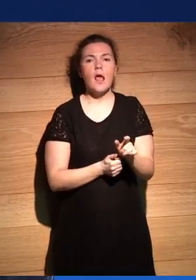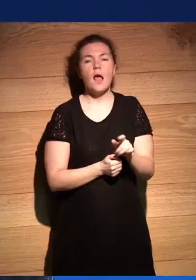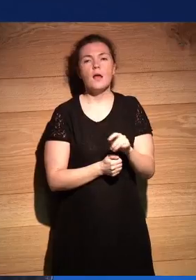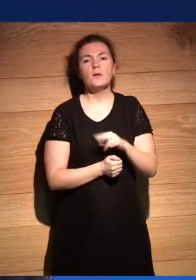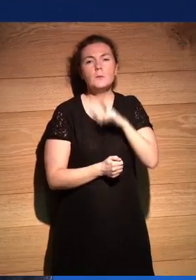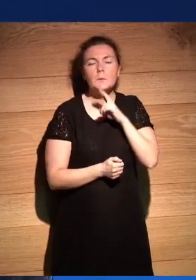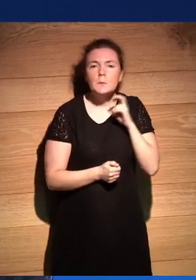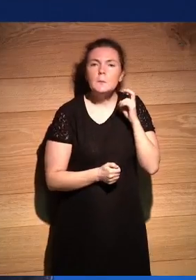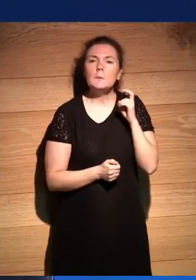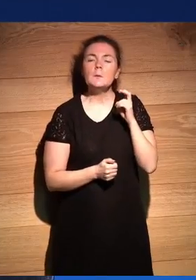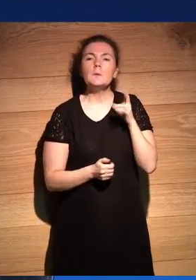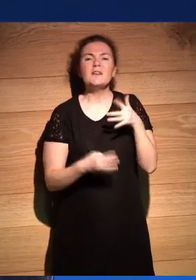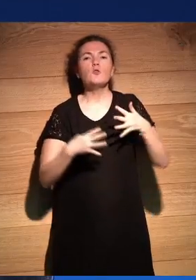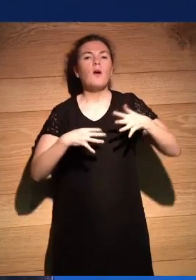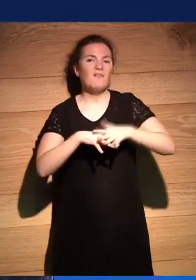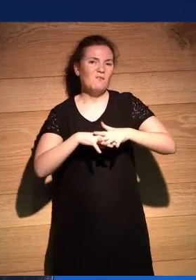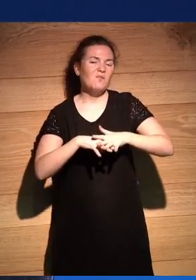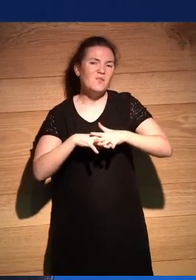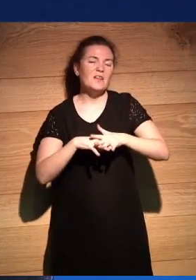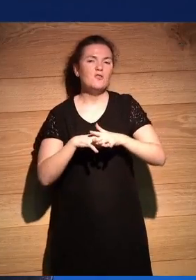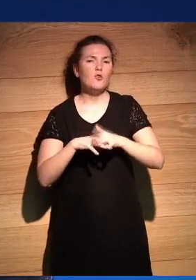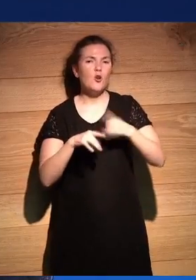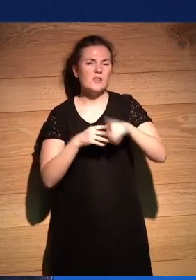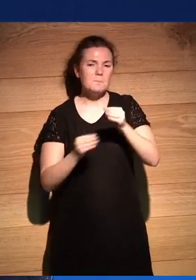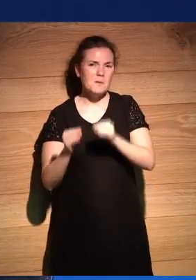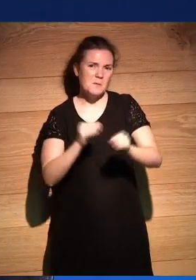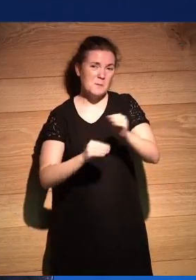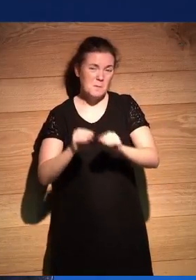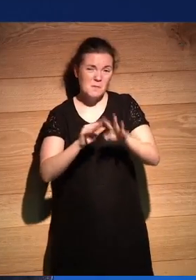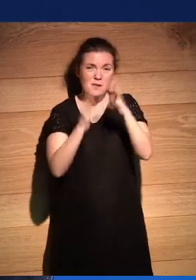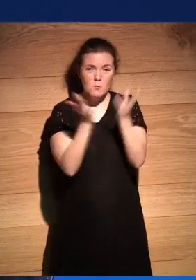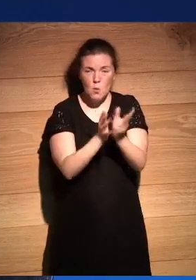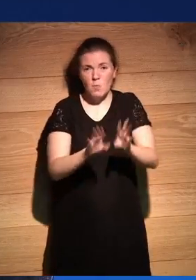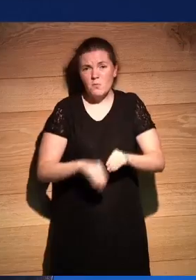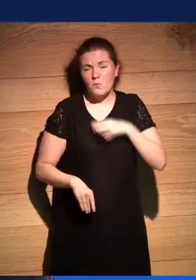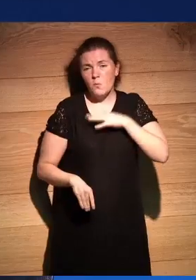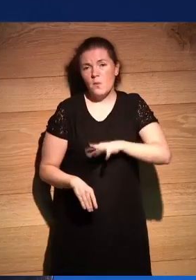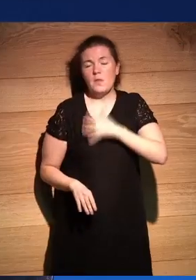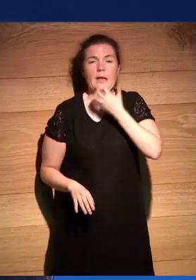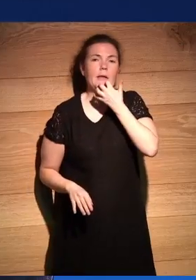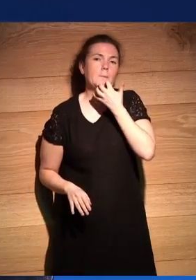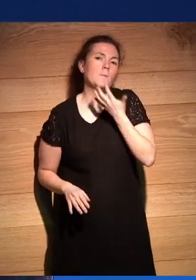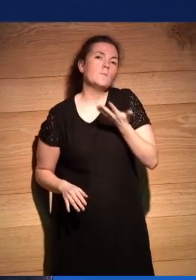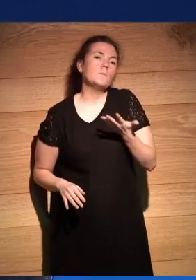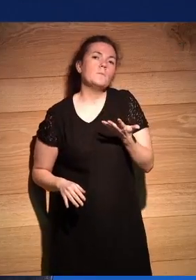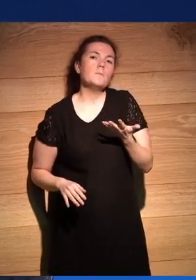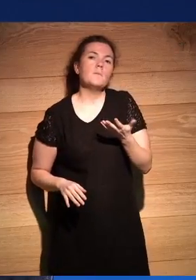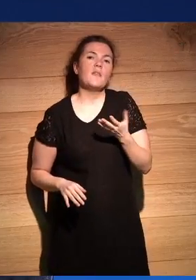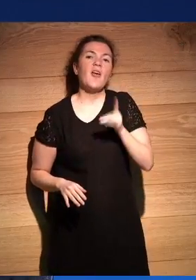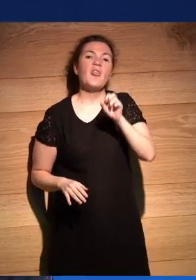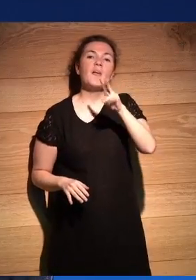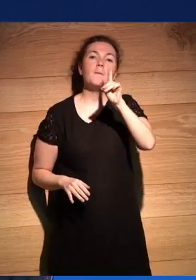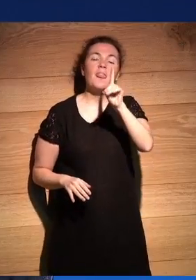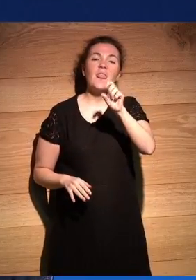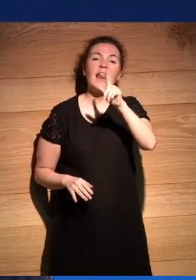lleno todo eso filtrado por cosas que tal vez el boom no llegó a asimilar como pueden ser David Lynch